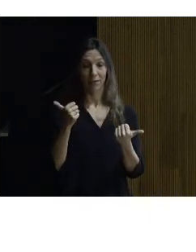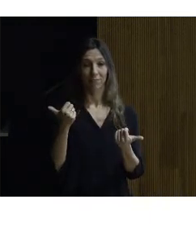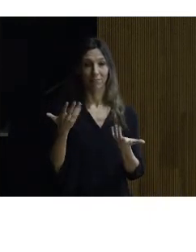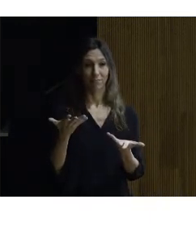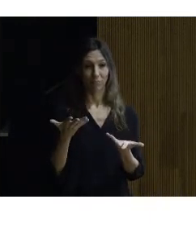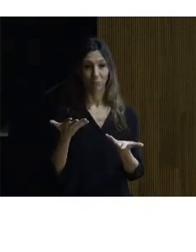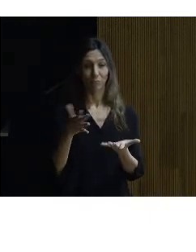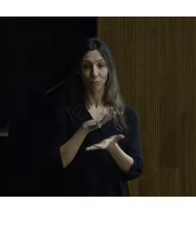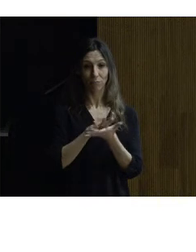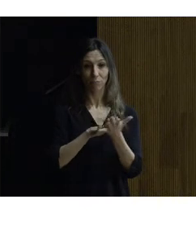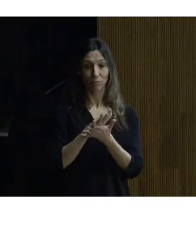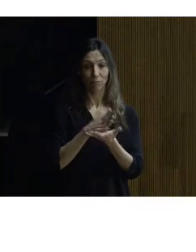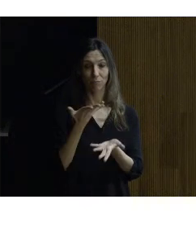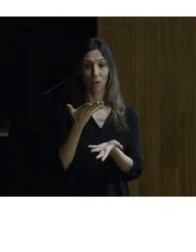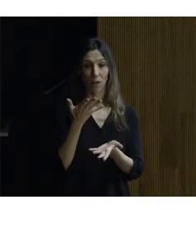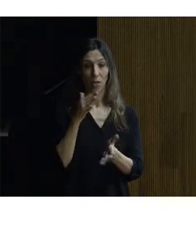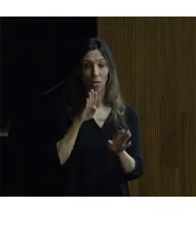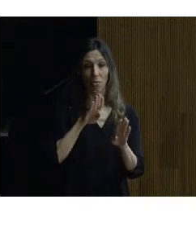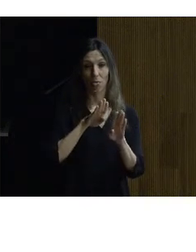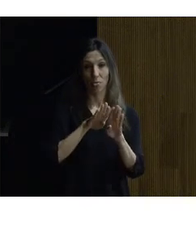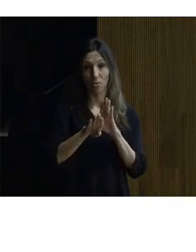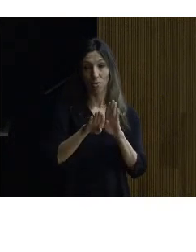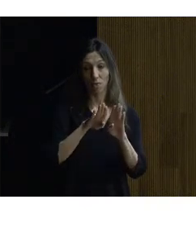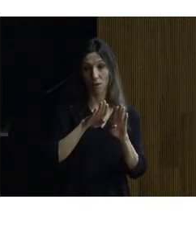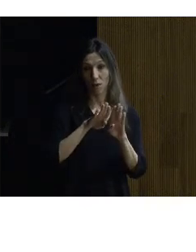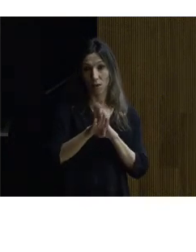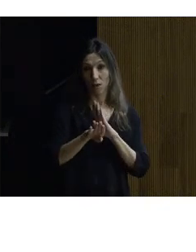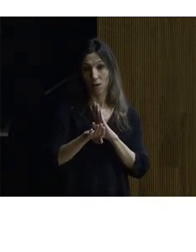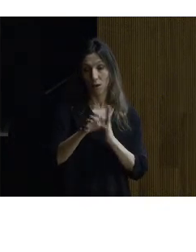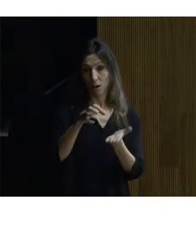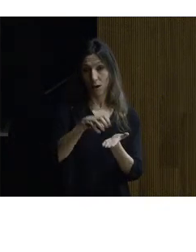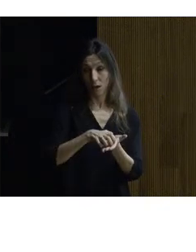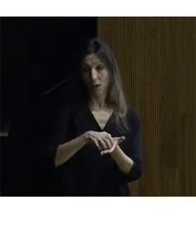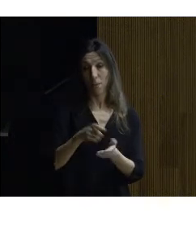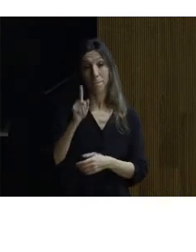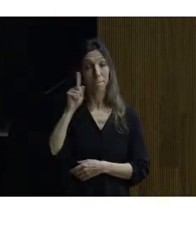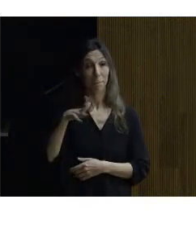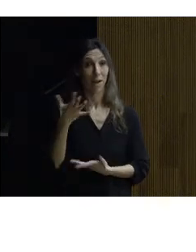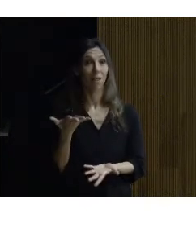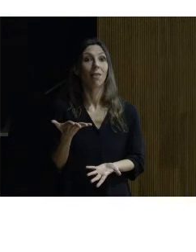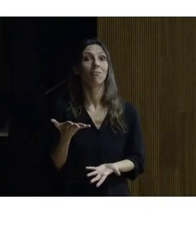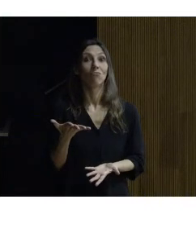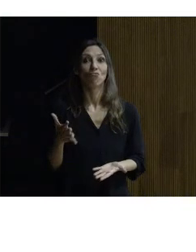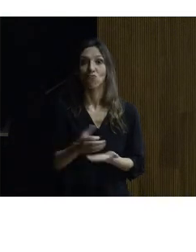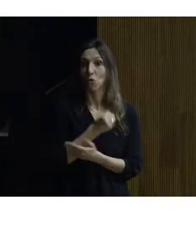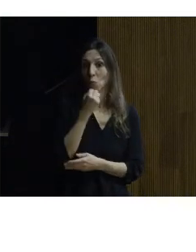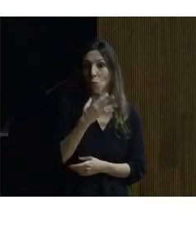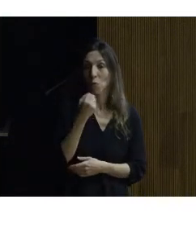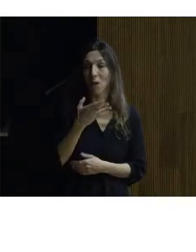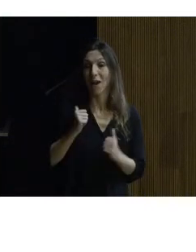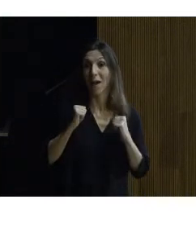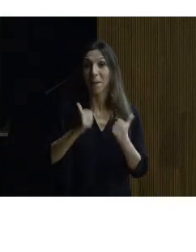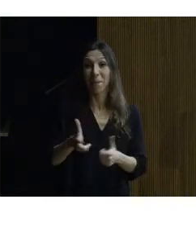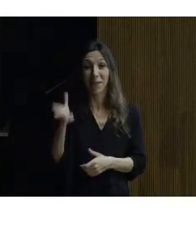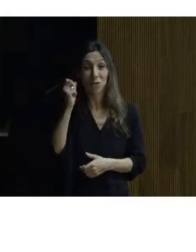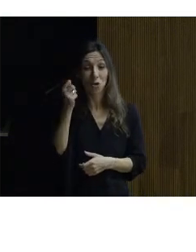de la puerta de Alcalá bien pues en ese momento parece que aquello va a quedar fenomenal en el momento en el que nos ponemos a escuchar esa grabación